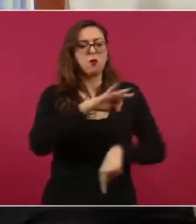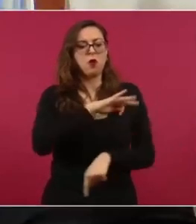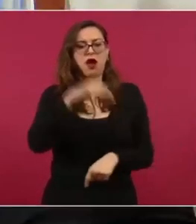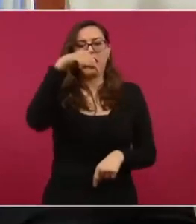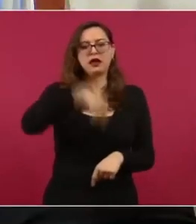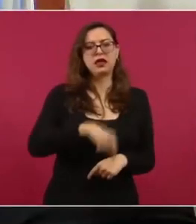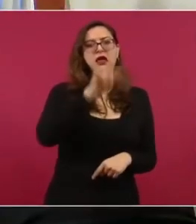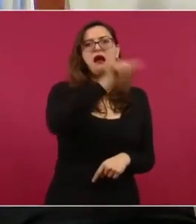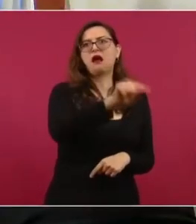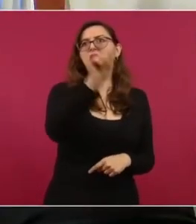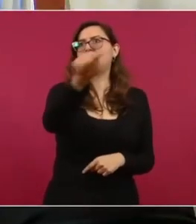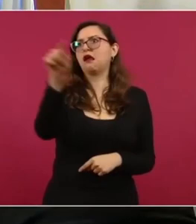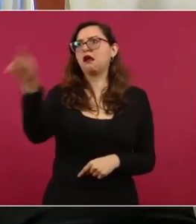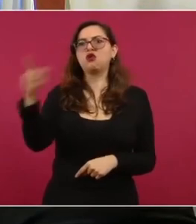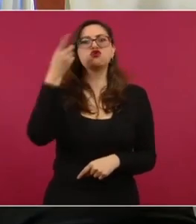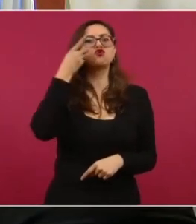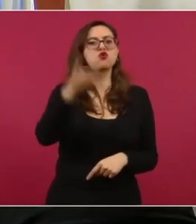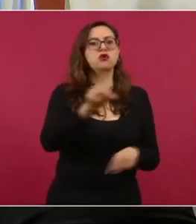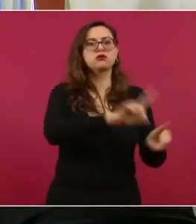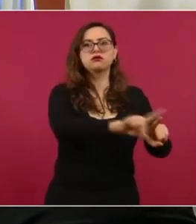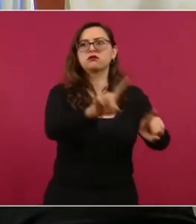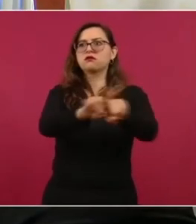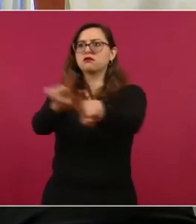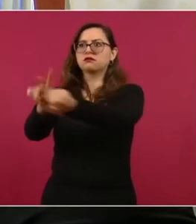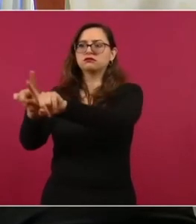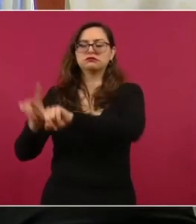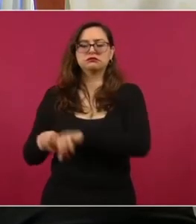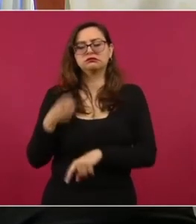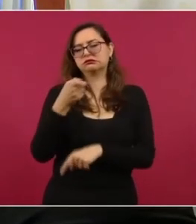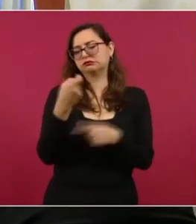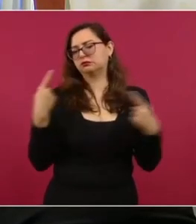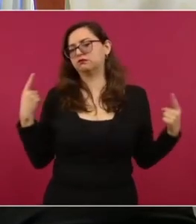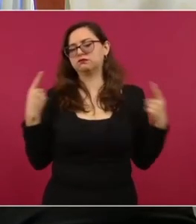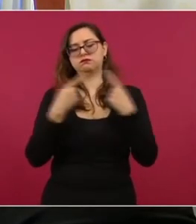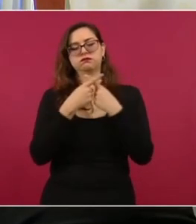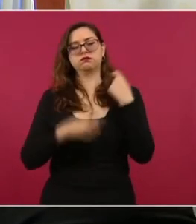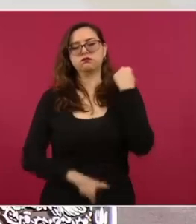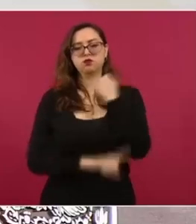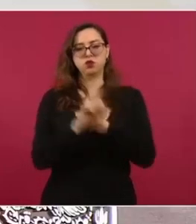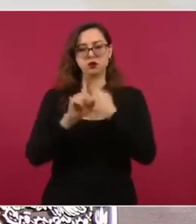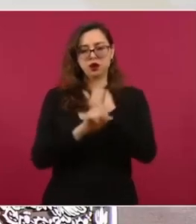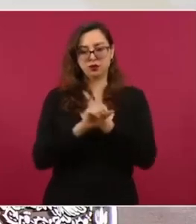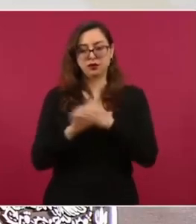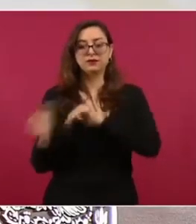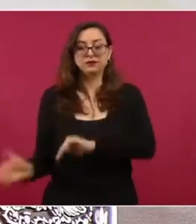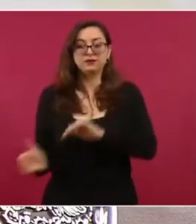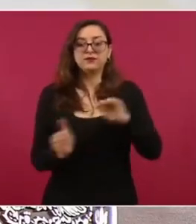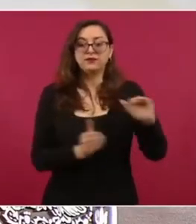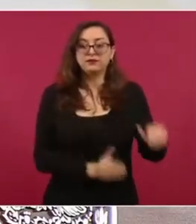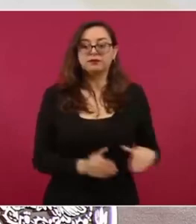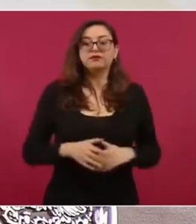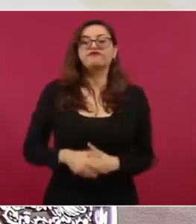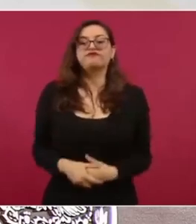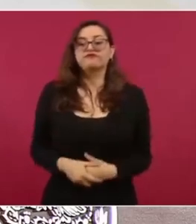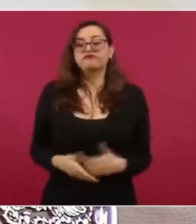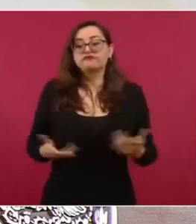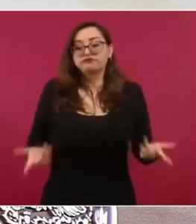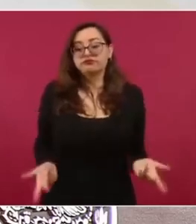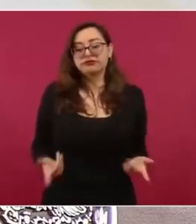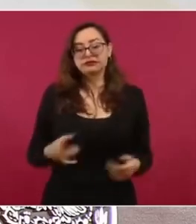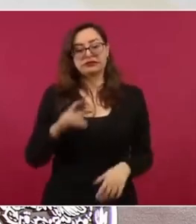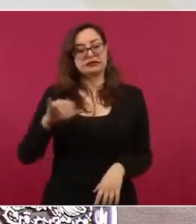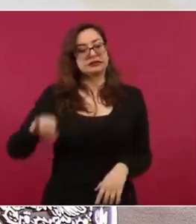esta me trajo mucha la atención, porque la mayoría de los ciudadanos, creemos que los Pumas, son de la Universidad